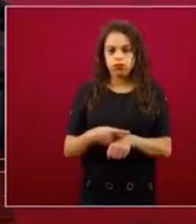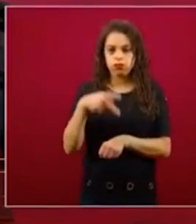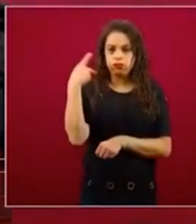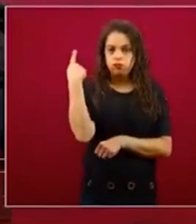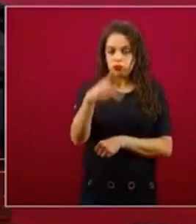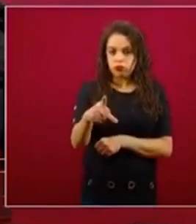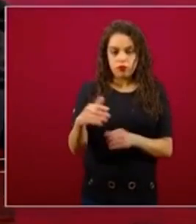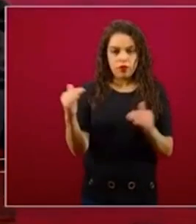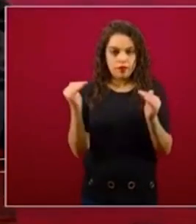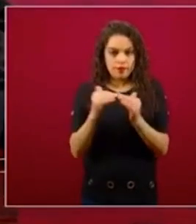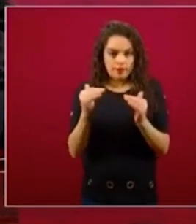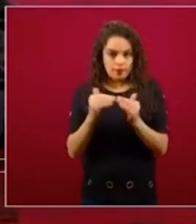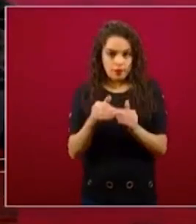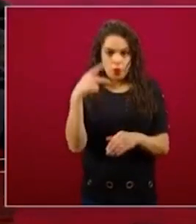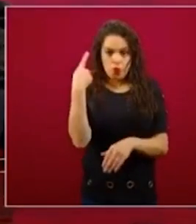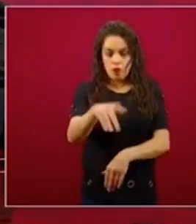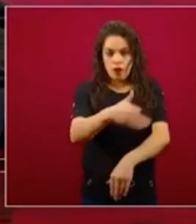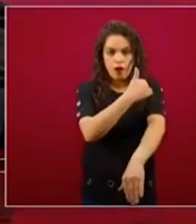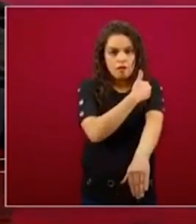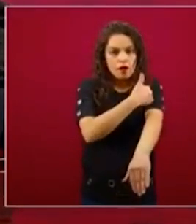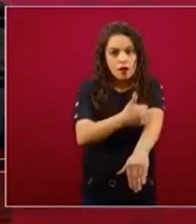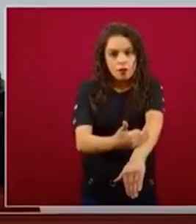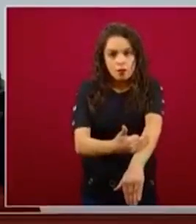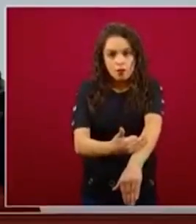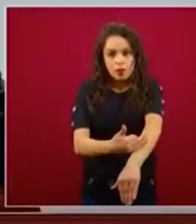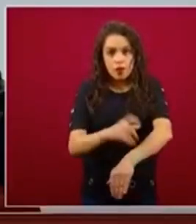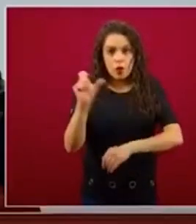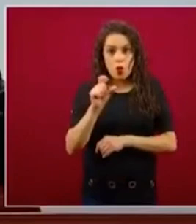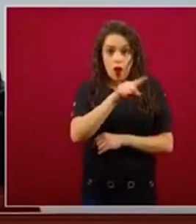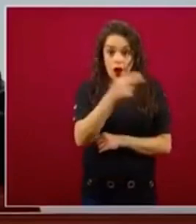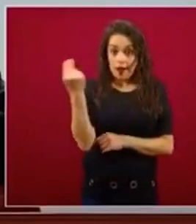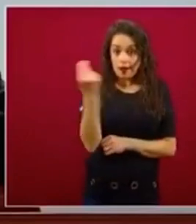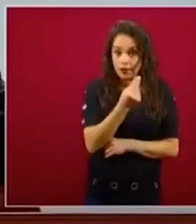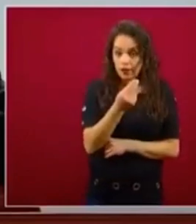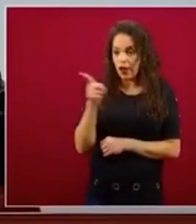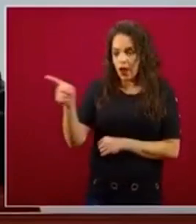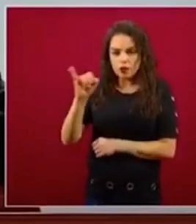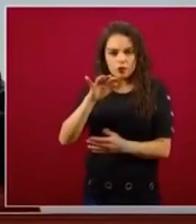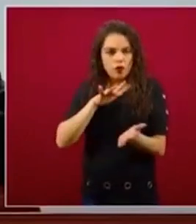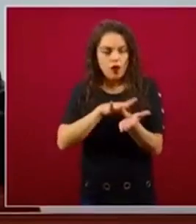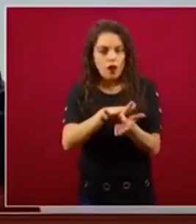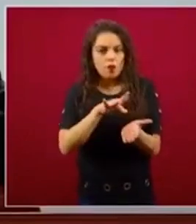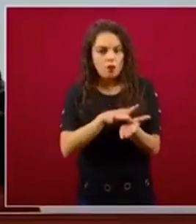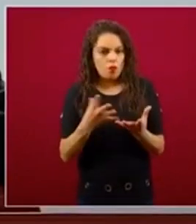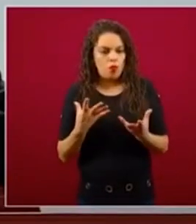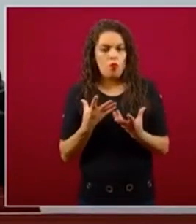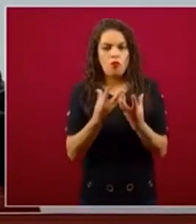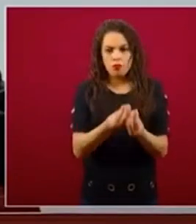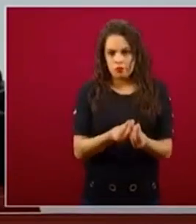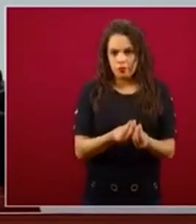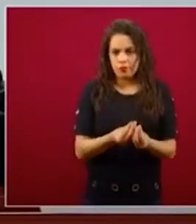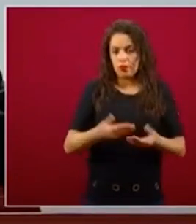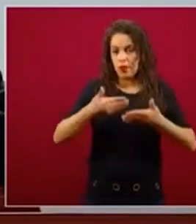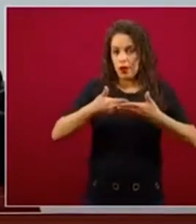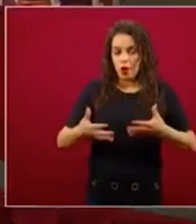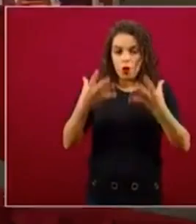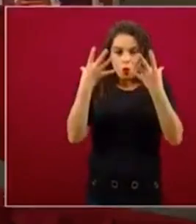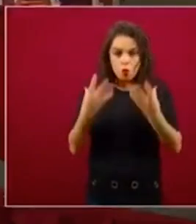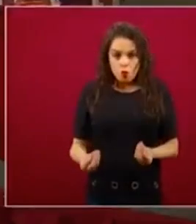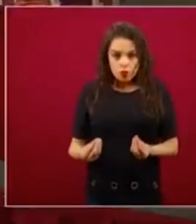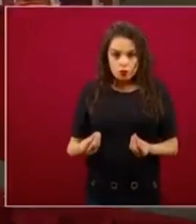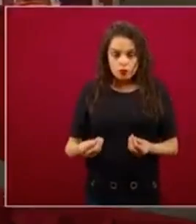en sus casas y acompañarlos cuando los han necesitado. Hoy hay muchas trabajadoras del hogar que cuidan